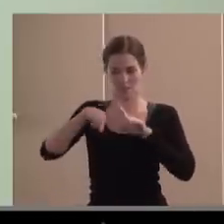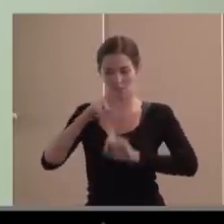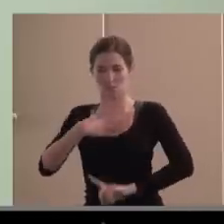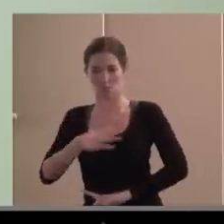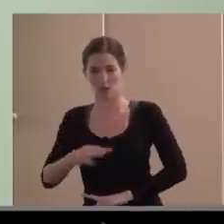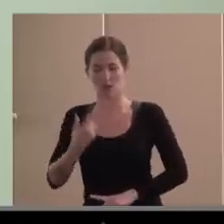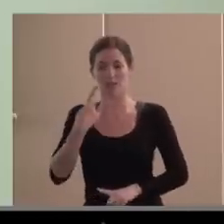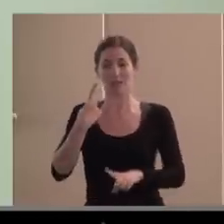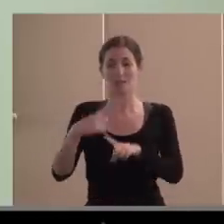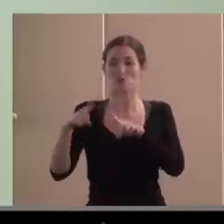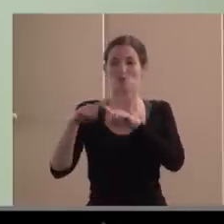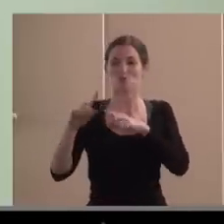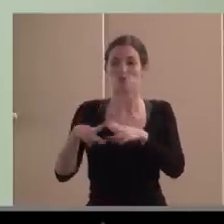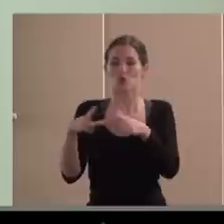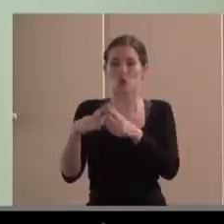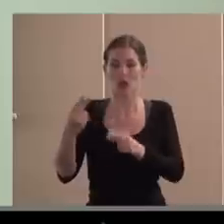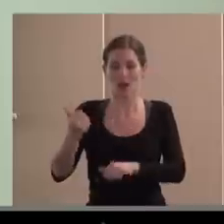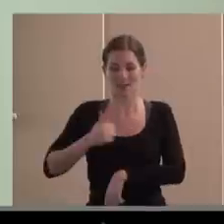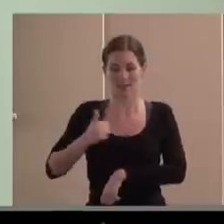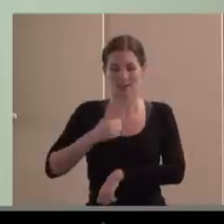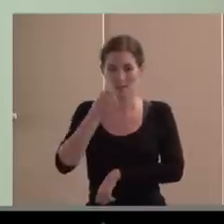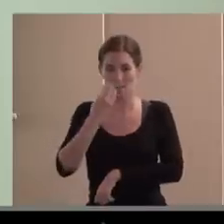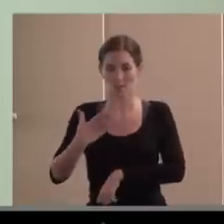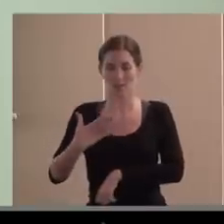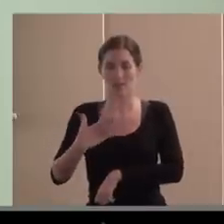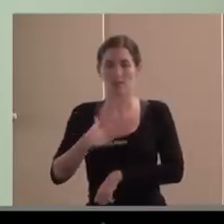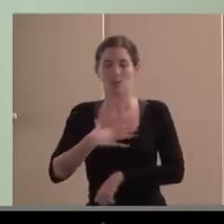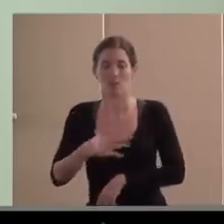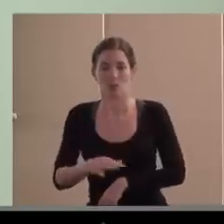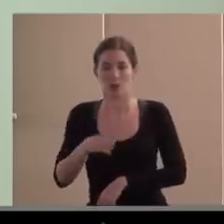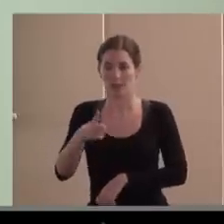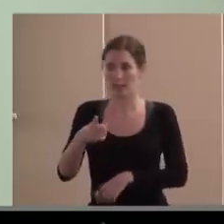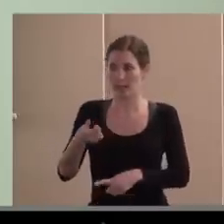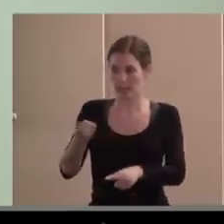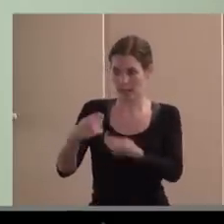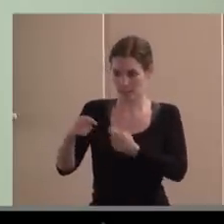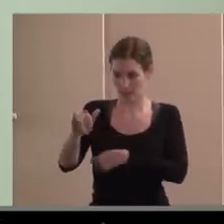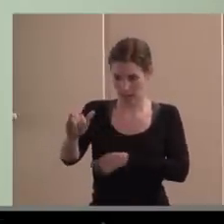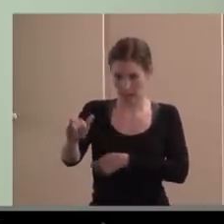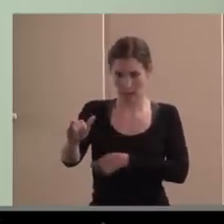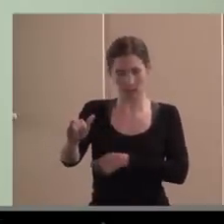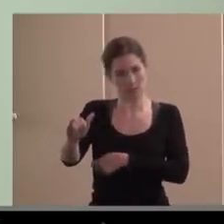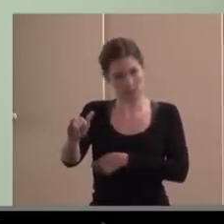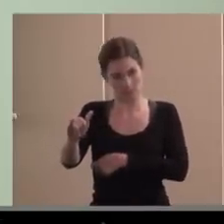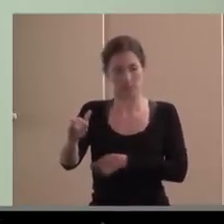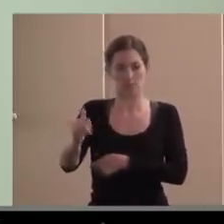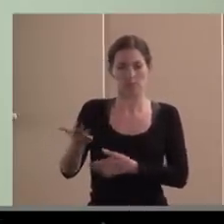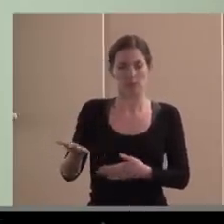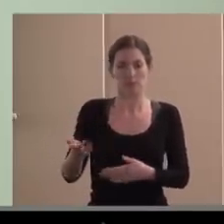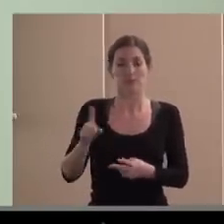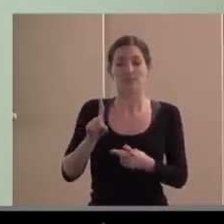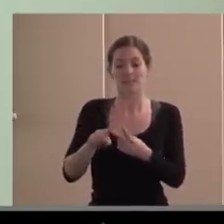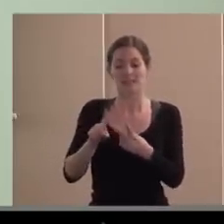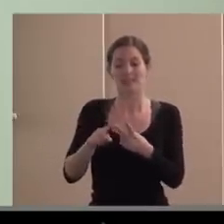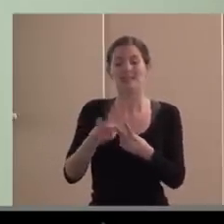que está uno compitiendo en el mercado, con matices, pero está en el mercado, que sería la